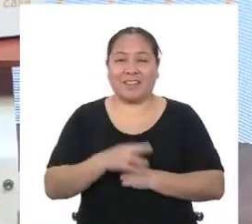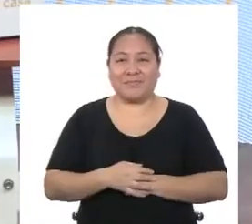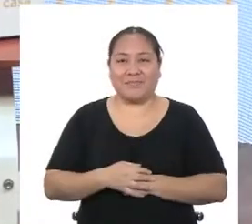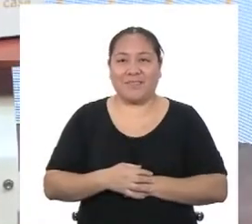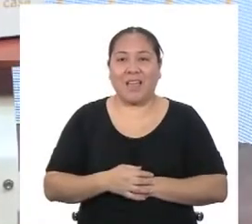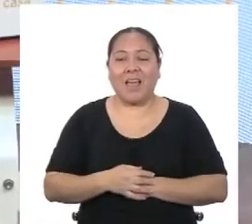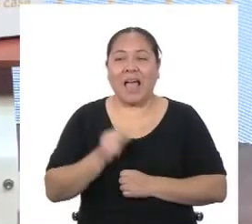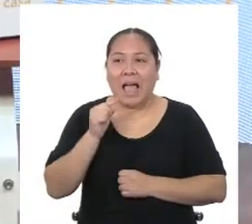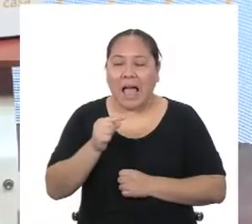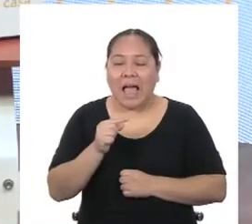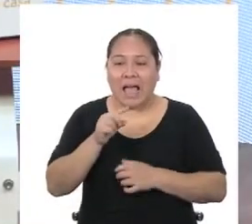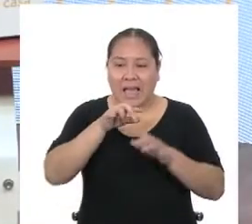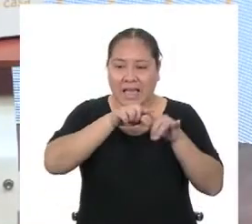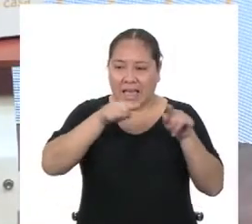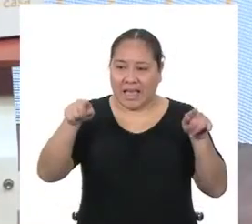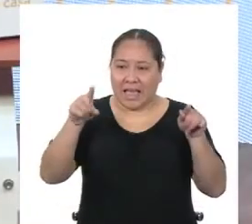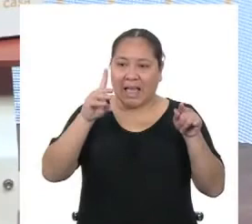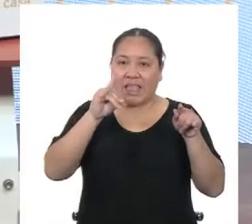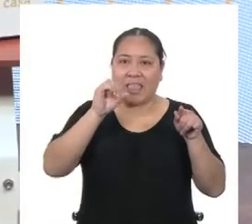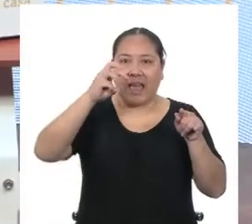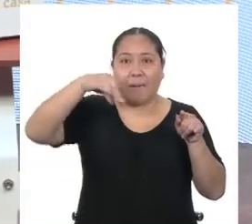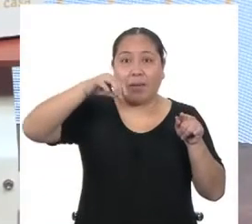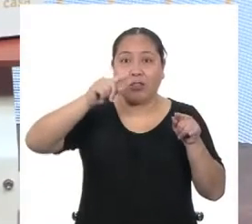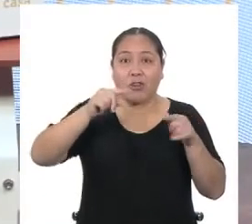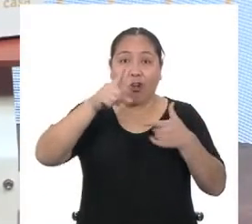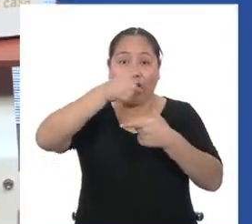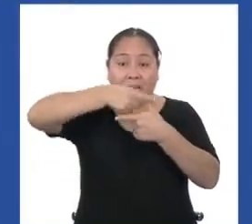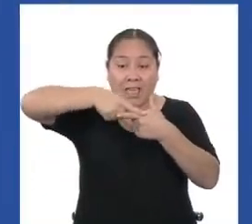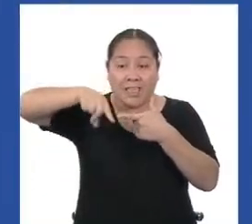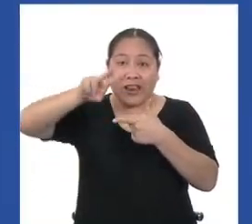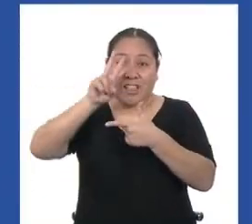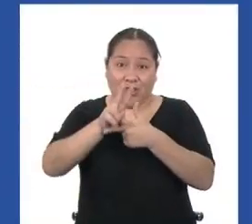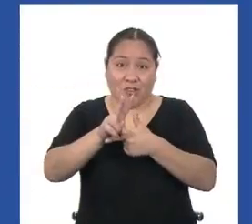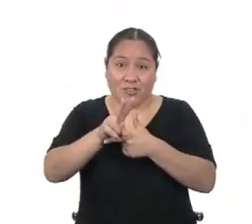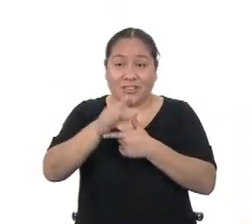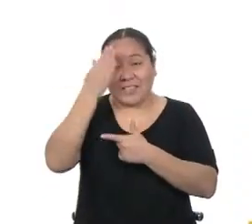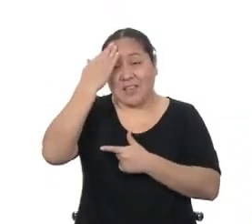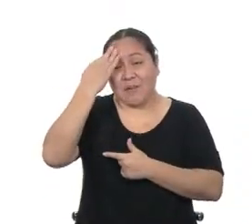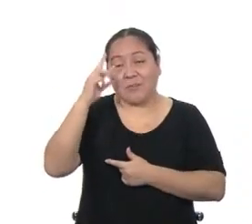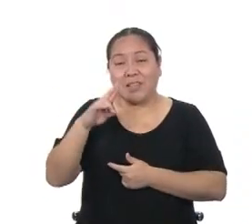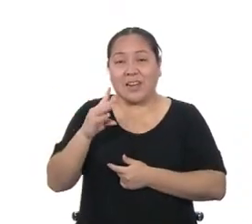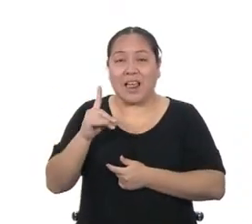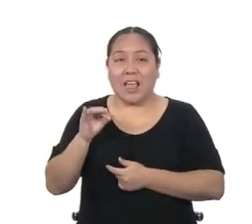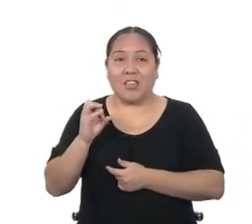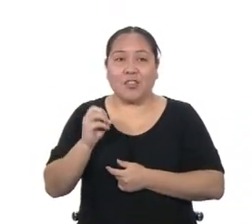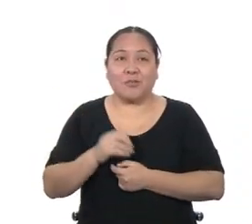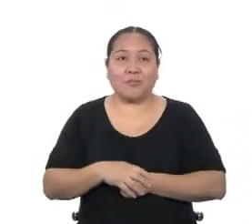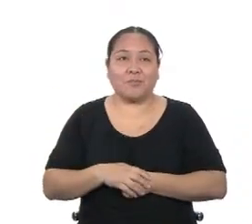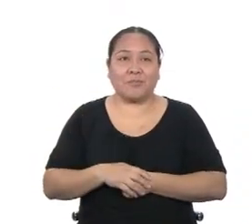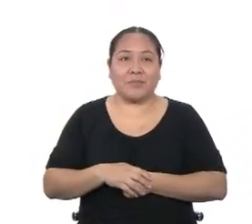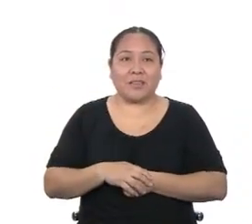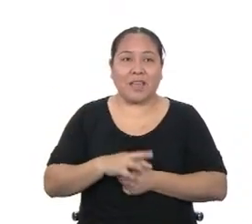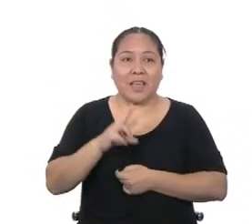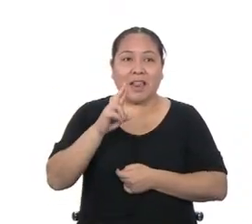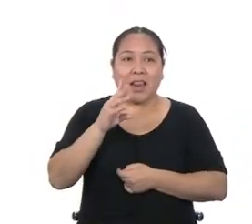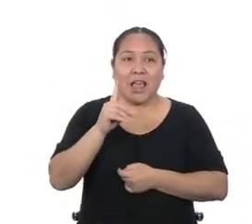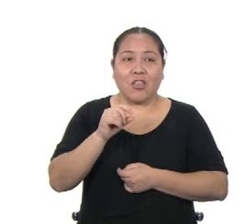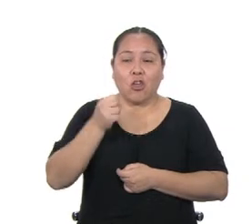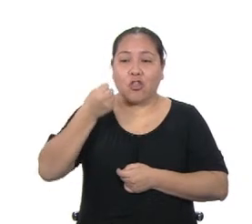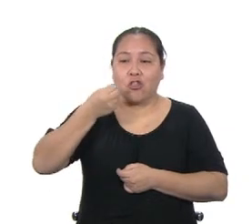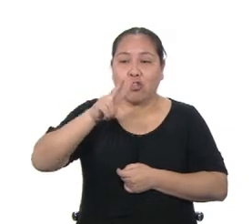tenemos que dividir el diámetro, 25,5 milímetros entre dos. El radio es 12